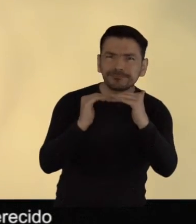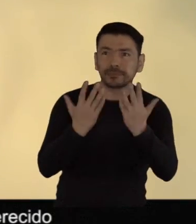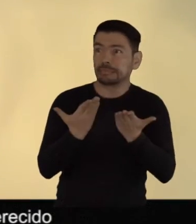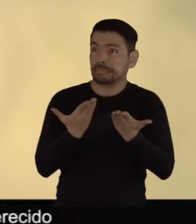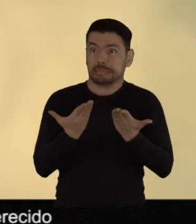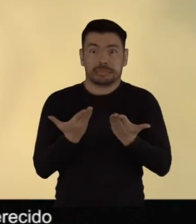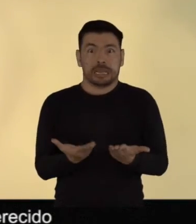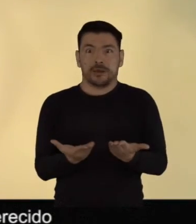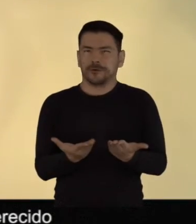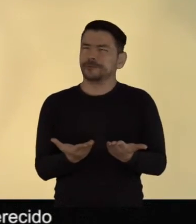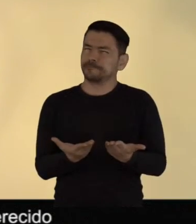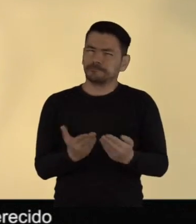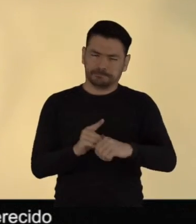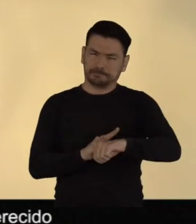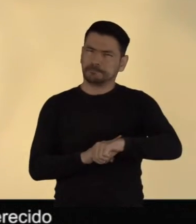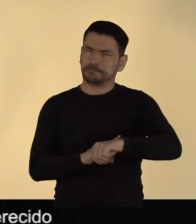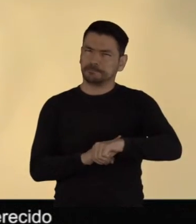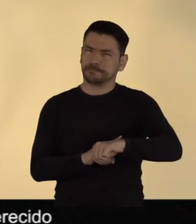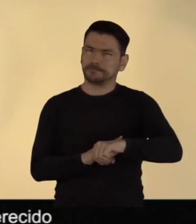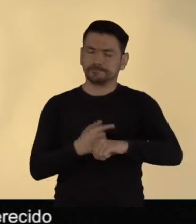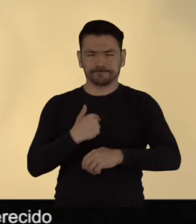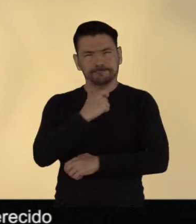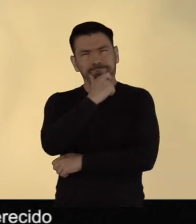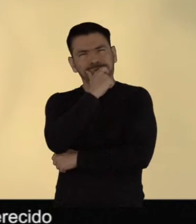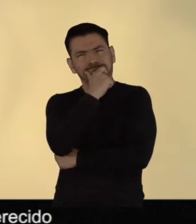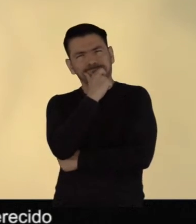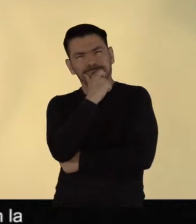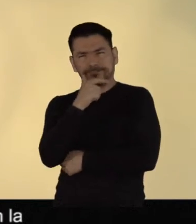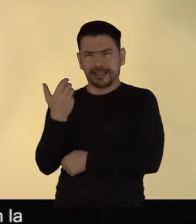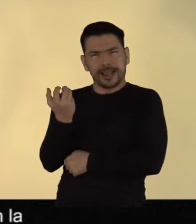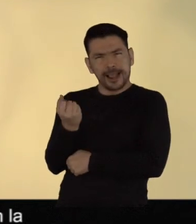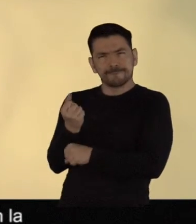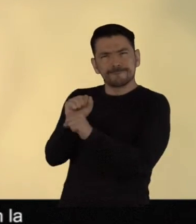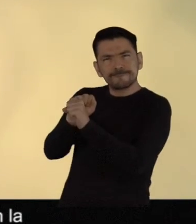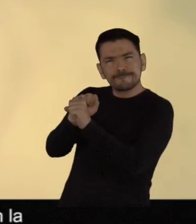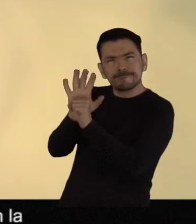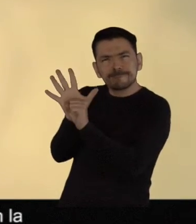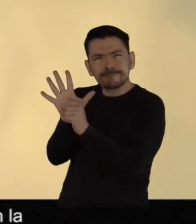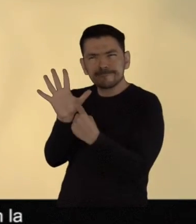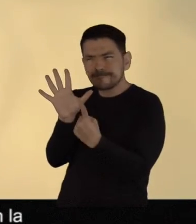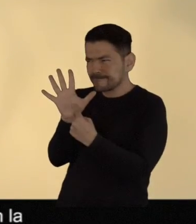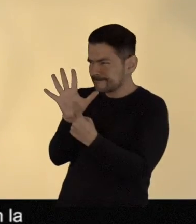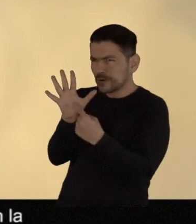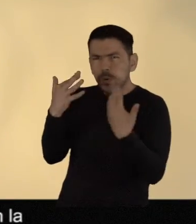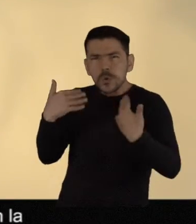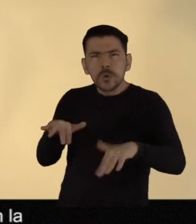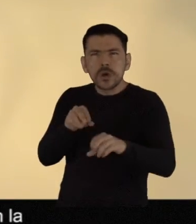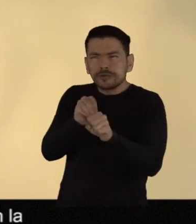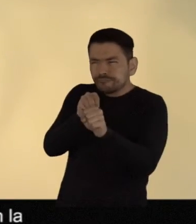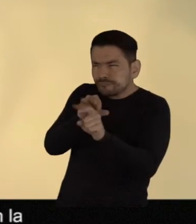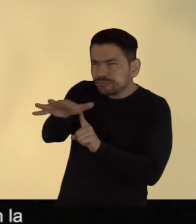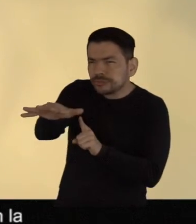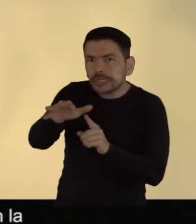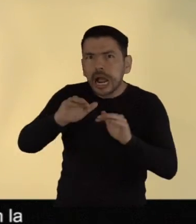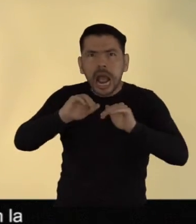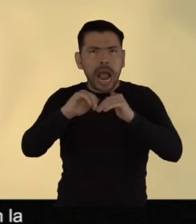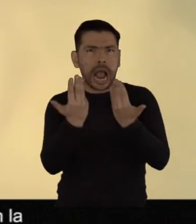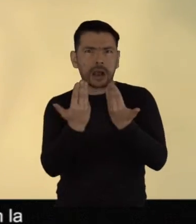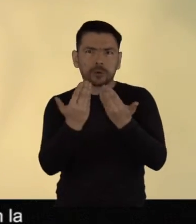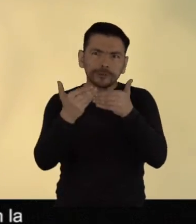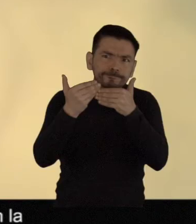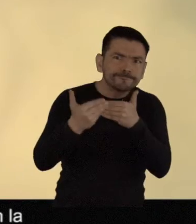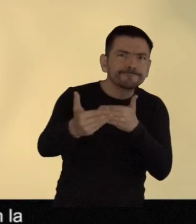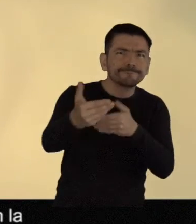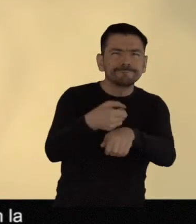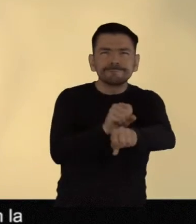merecido para reflexionar sobre las implicaciones y los desafíos que nos plantea la COVID-19 en la